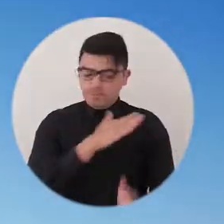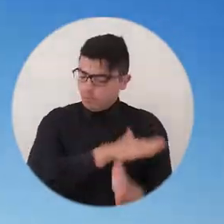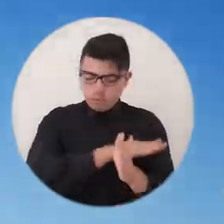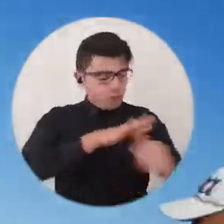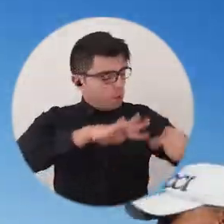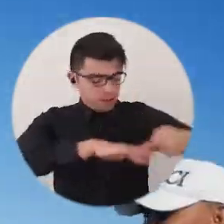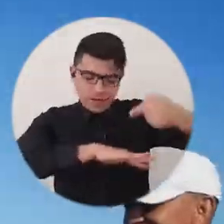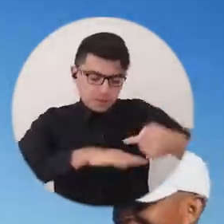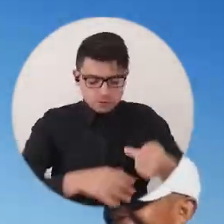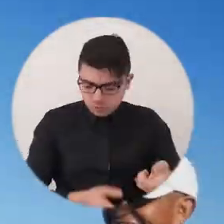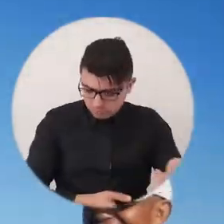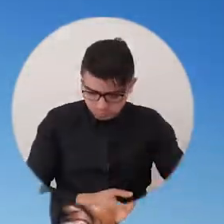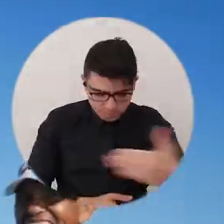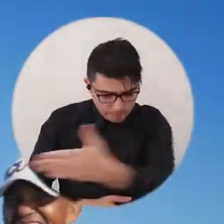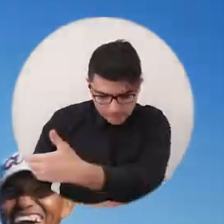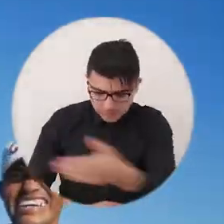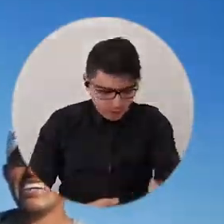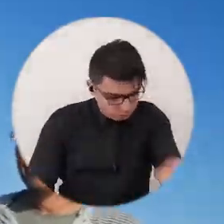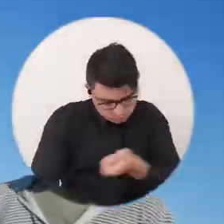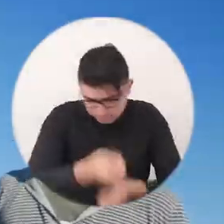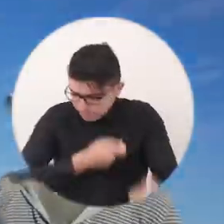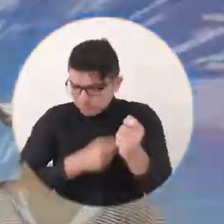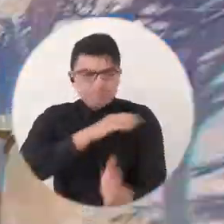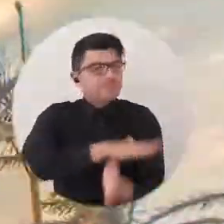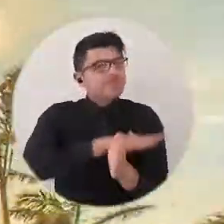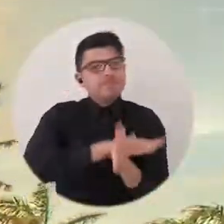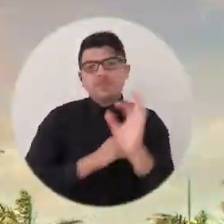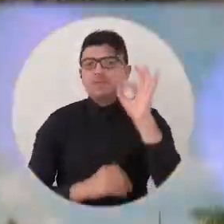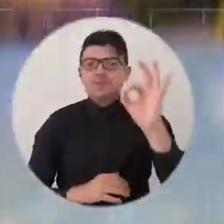seguir con la tradición de la pesca artesanal.